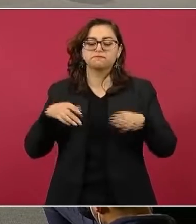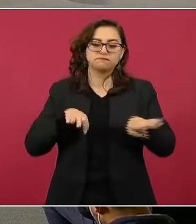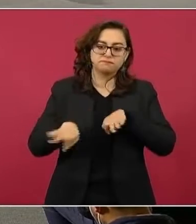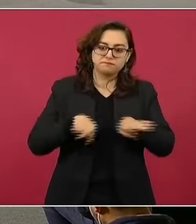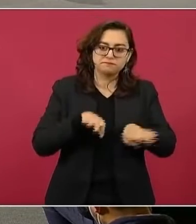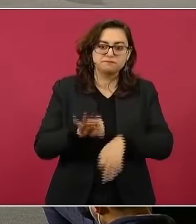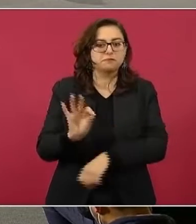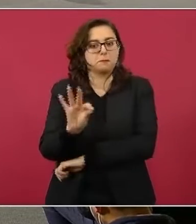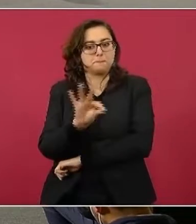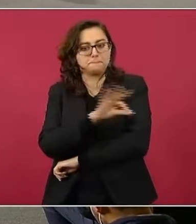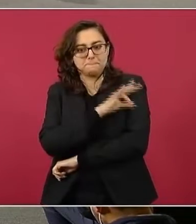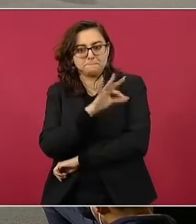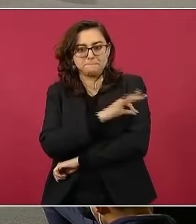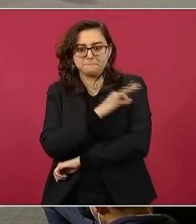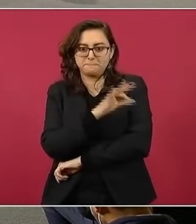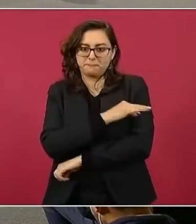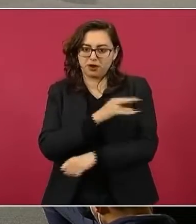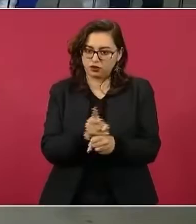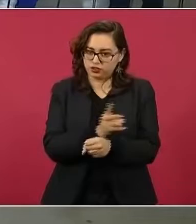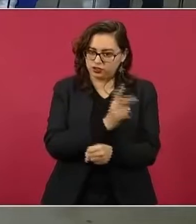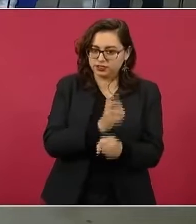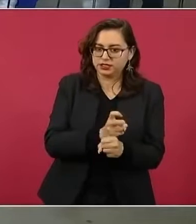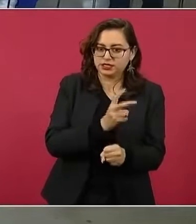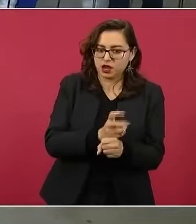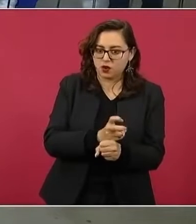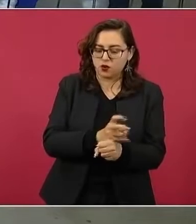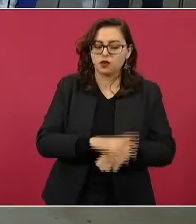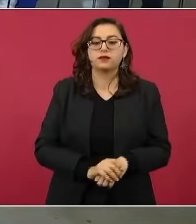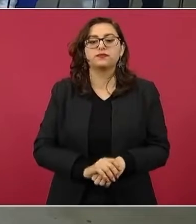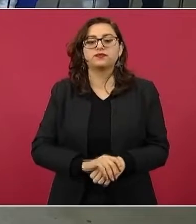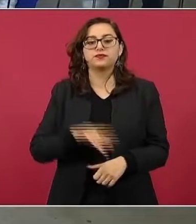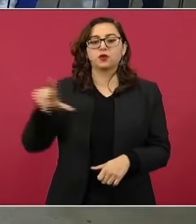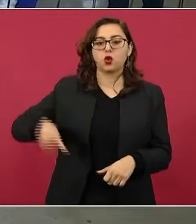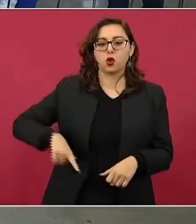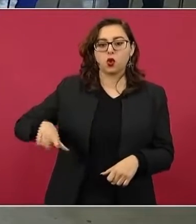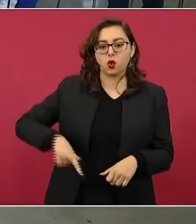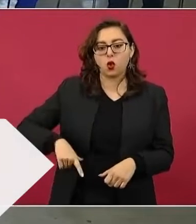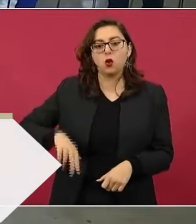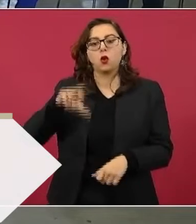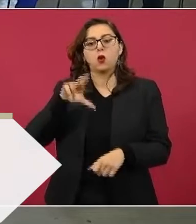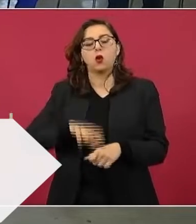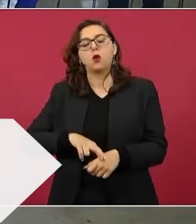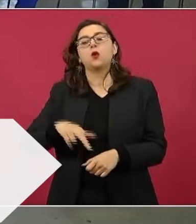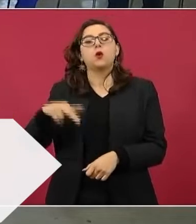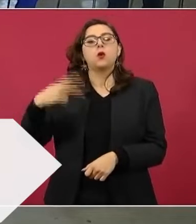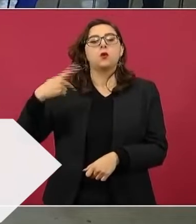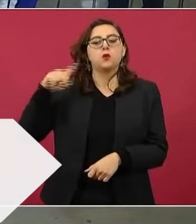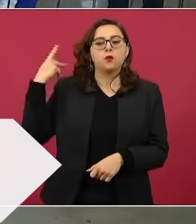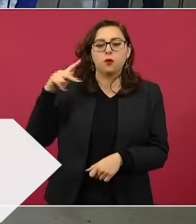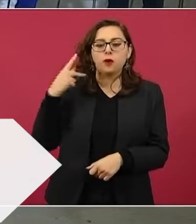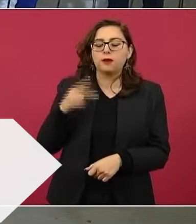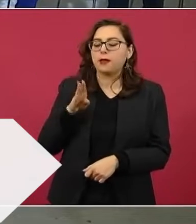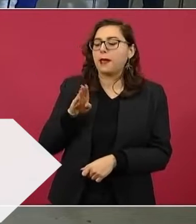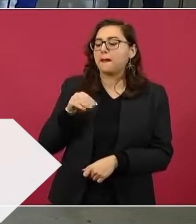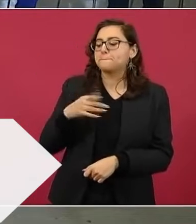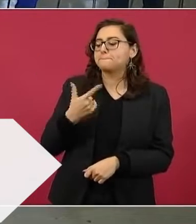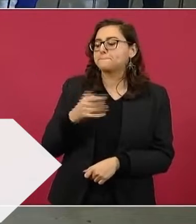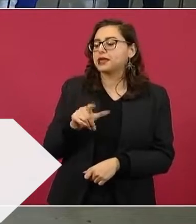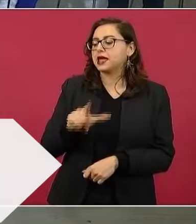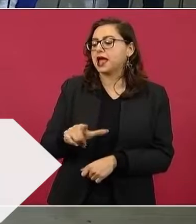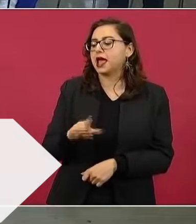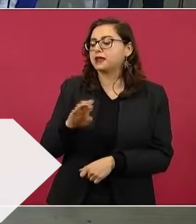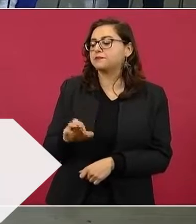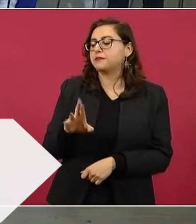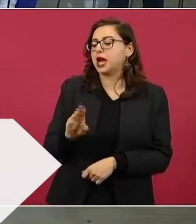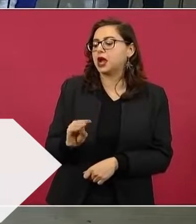Agradezco mucho la presencia de nuestro gobernador de Puebla, el compañero Miguel Barbosa, muchas gracias por estar aquí, así como al